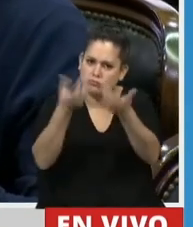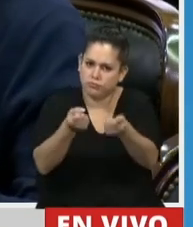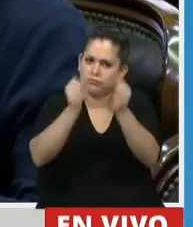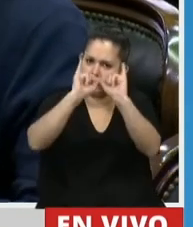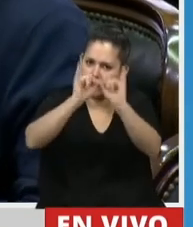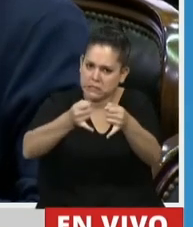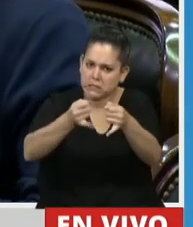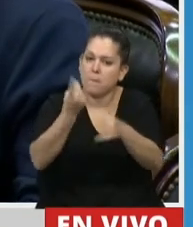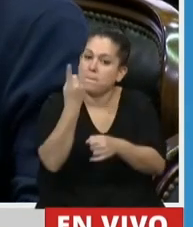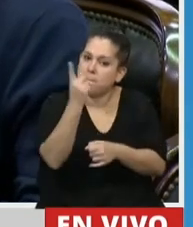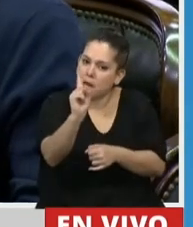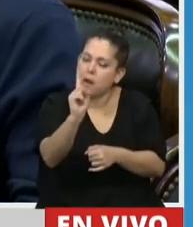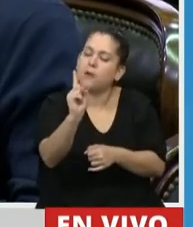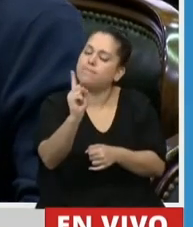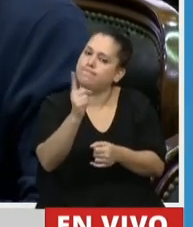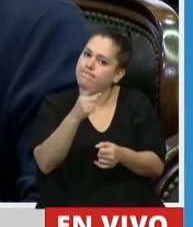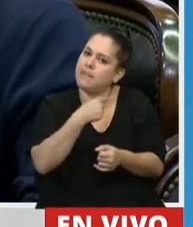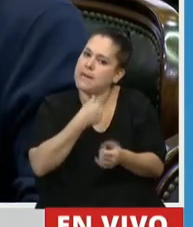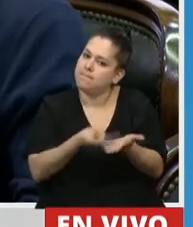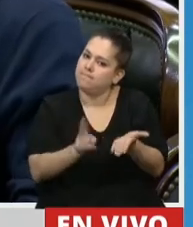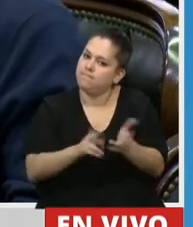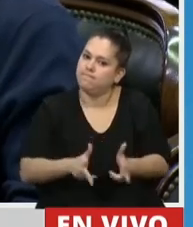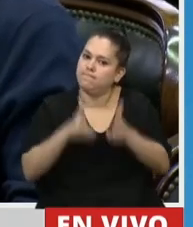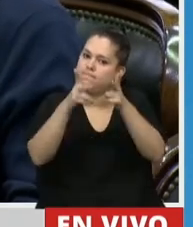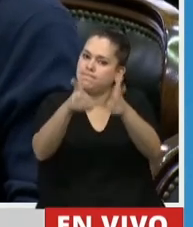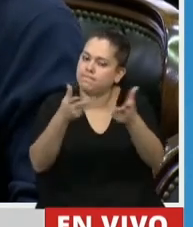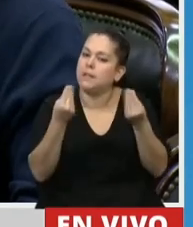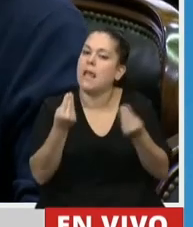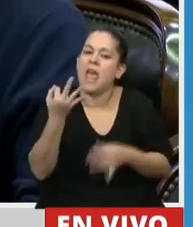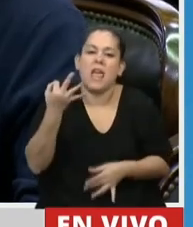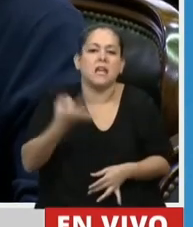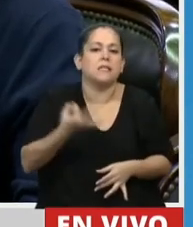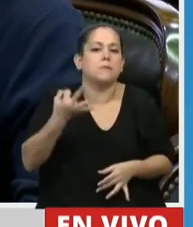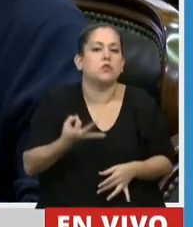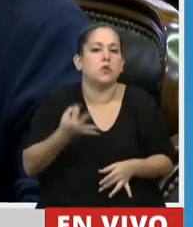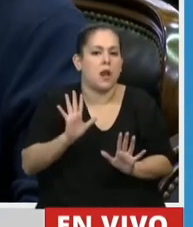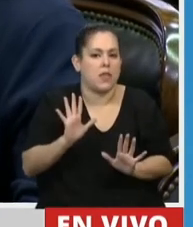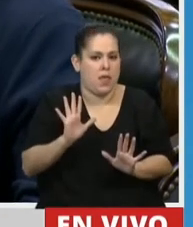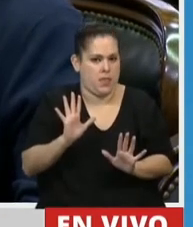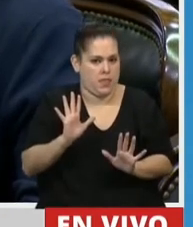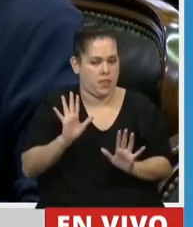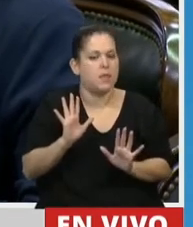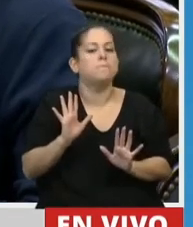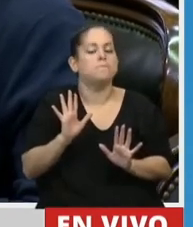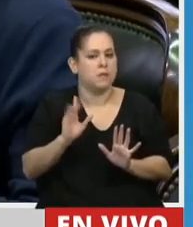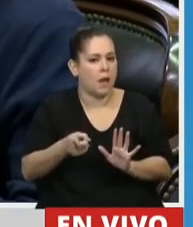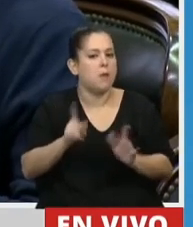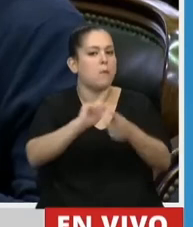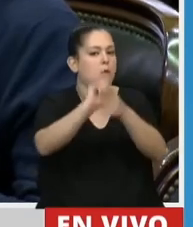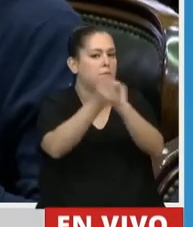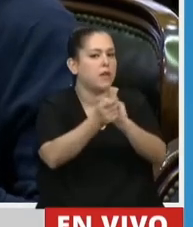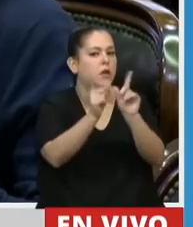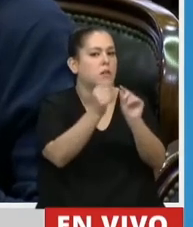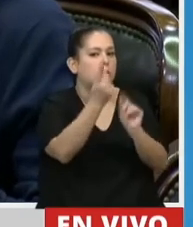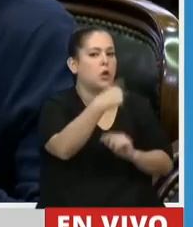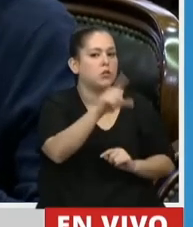pero claramente remarcando la excepcionalidad y la modificación de este 109 y